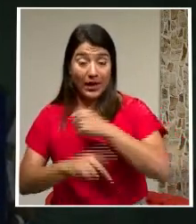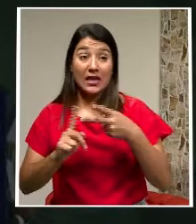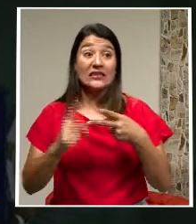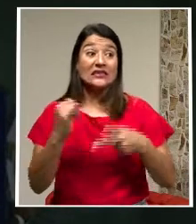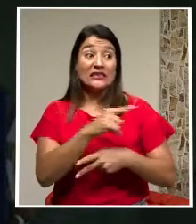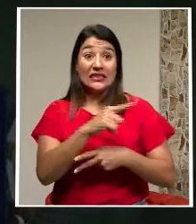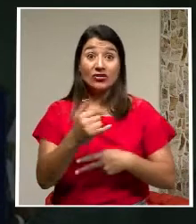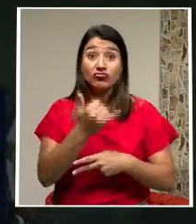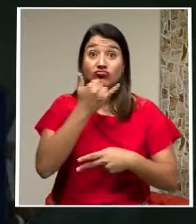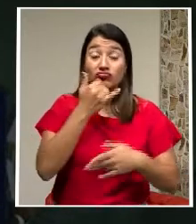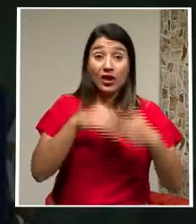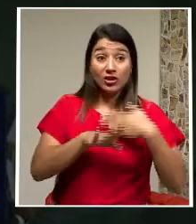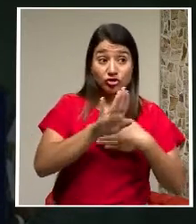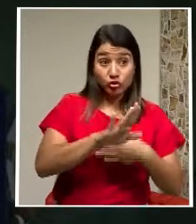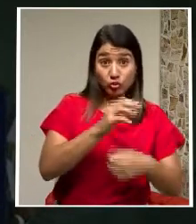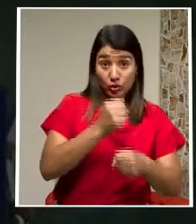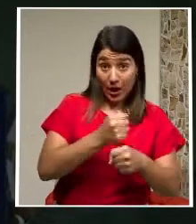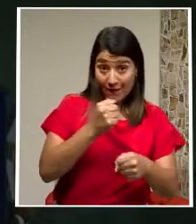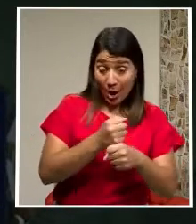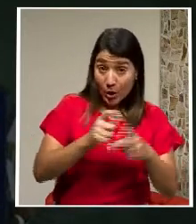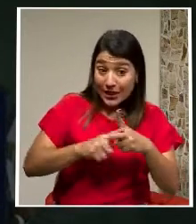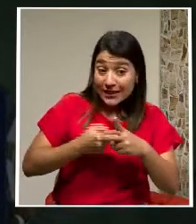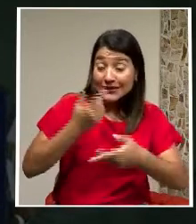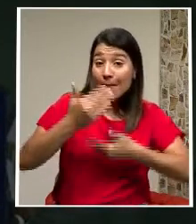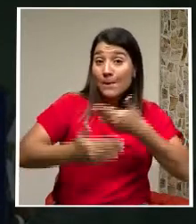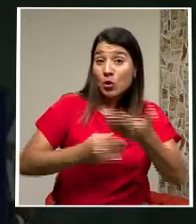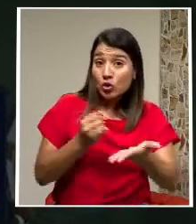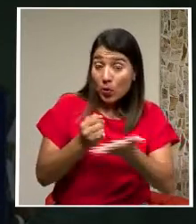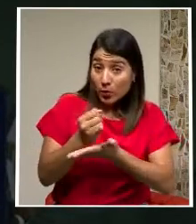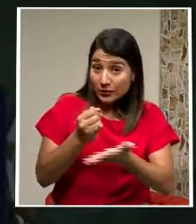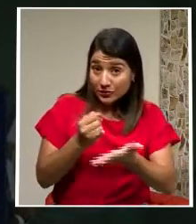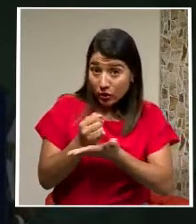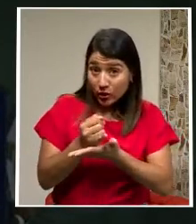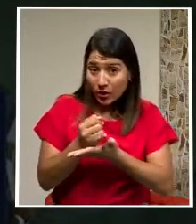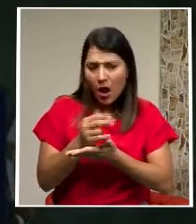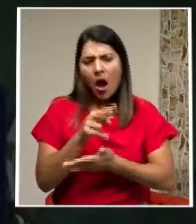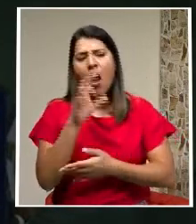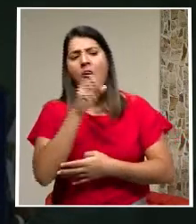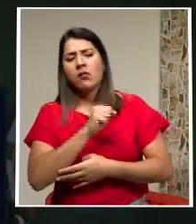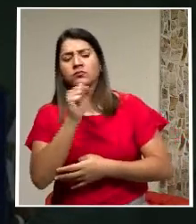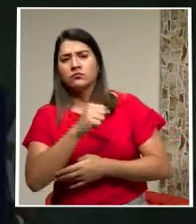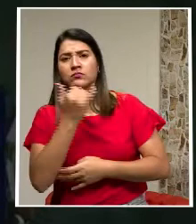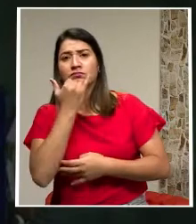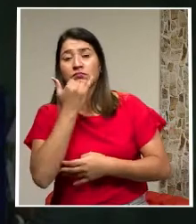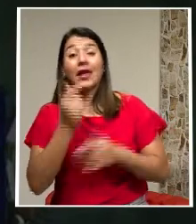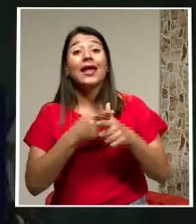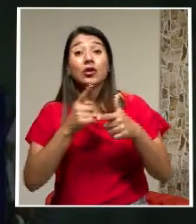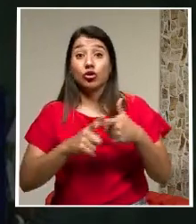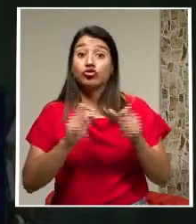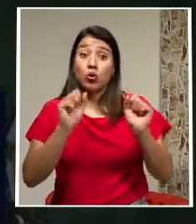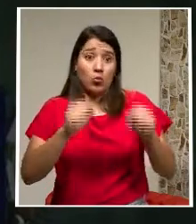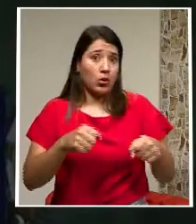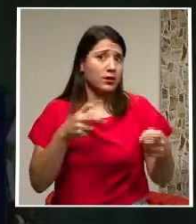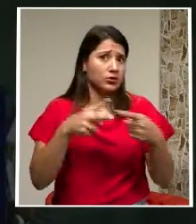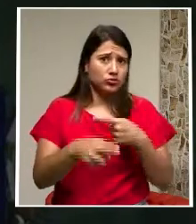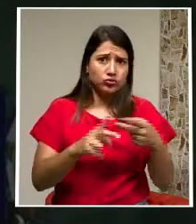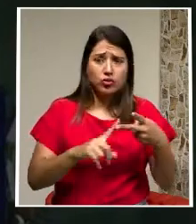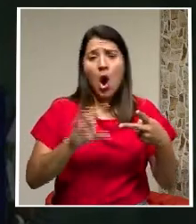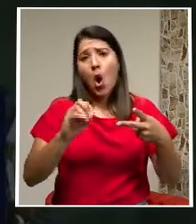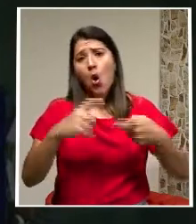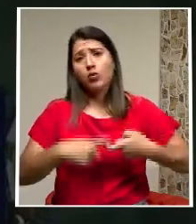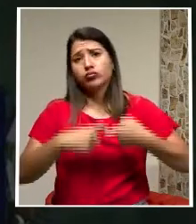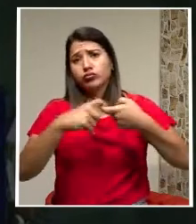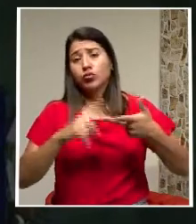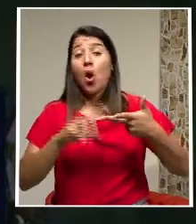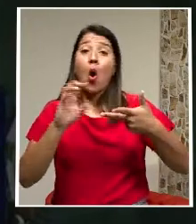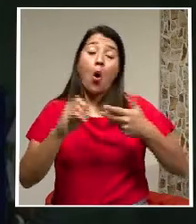trabajo entonces se inicia la investigación y se determina que cometieron esta falta y podrían ser despedidos suspendidos o